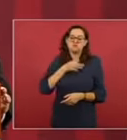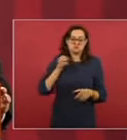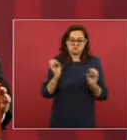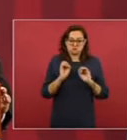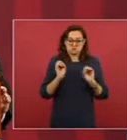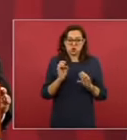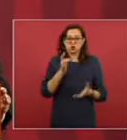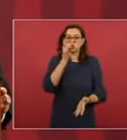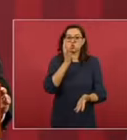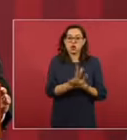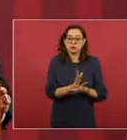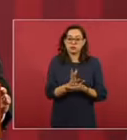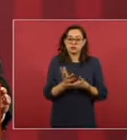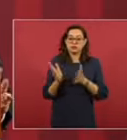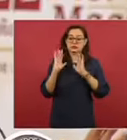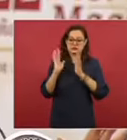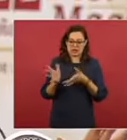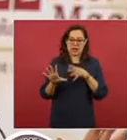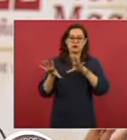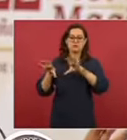tema del homicidio.